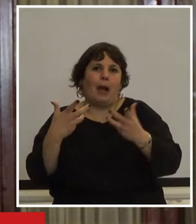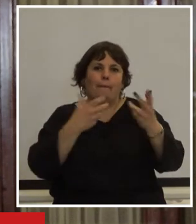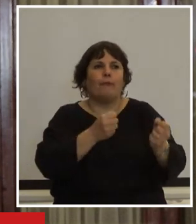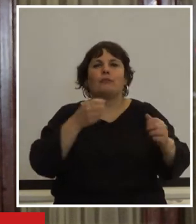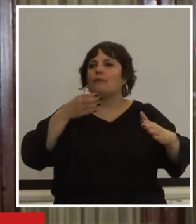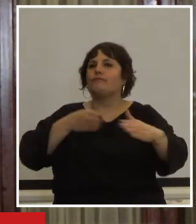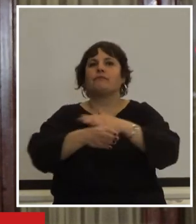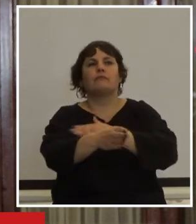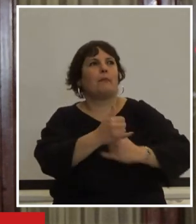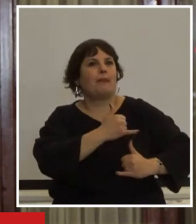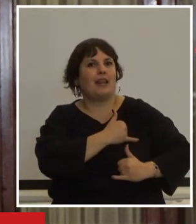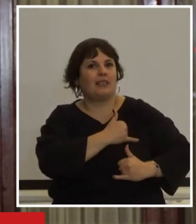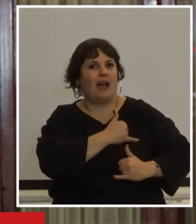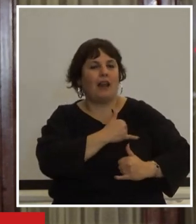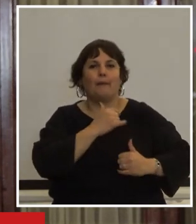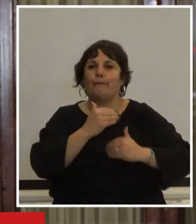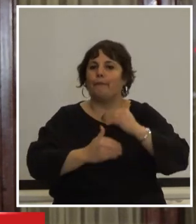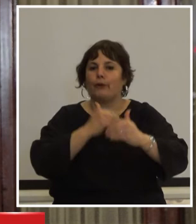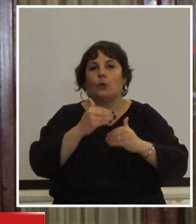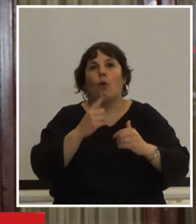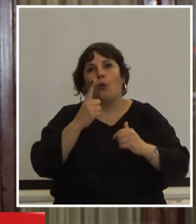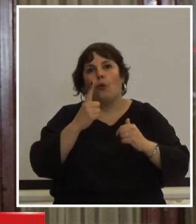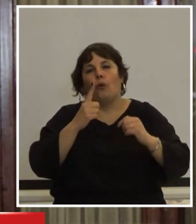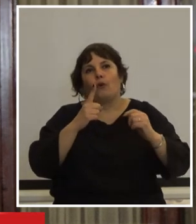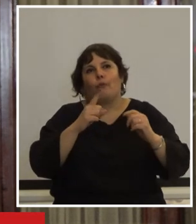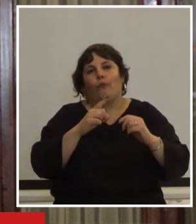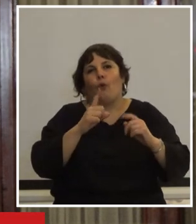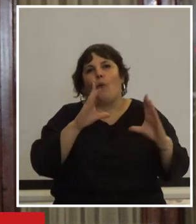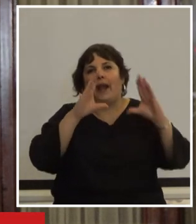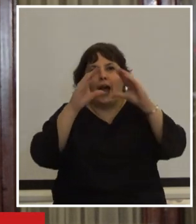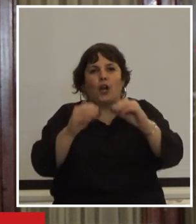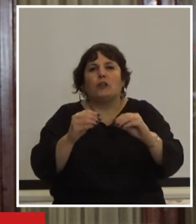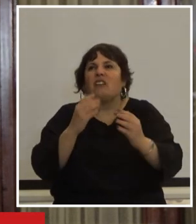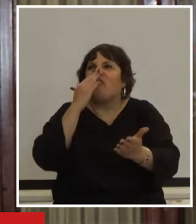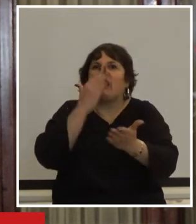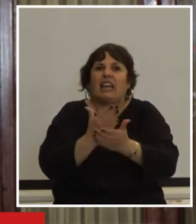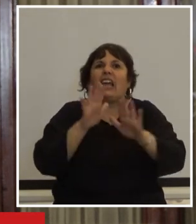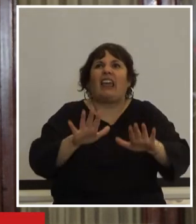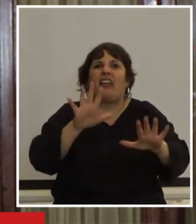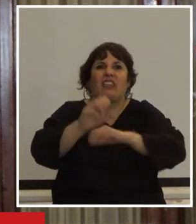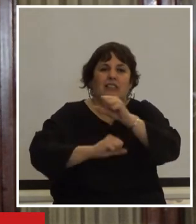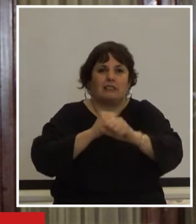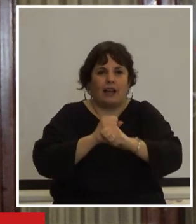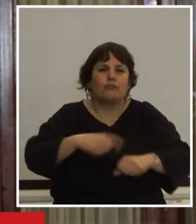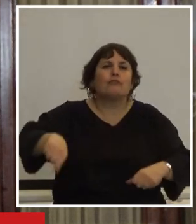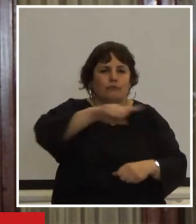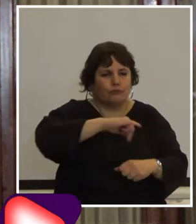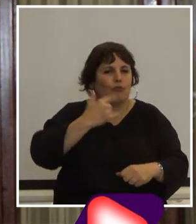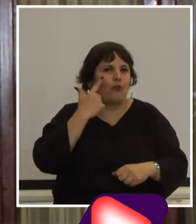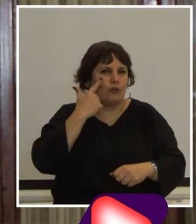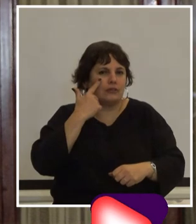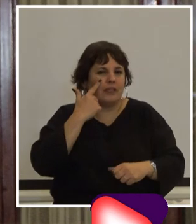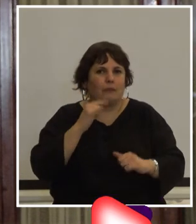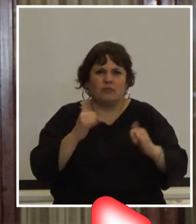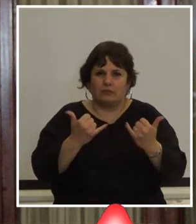ingresaron los militares a ese proceso a esa larga noche que duró más de una década y que trajo lo que ya todos sabemos la